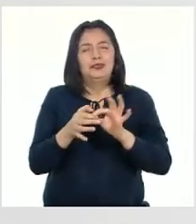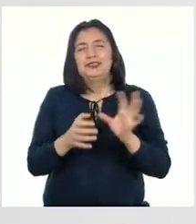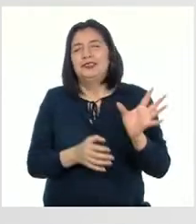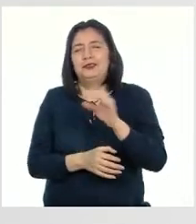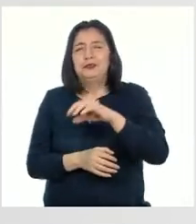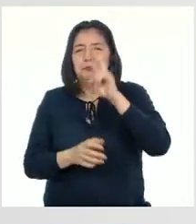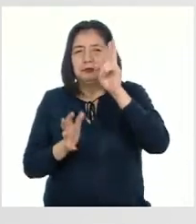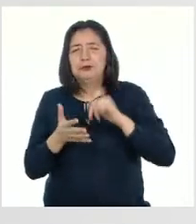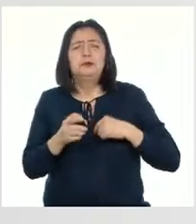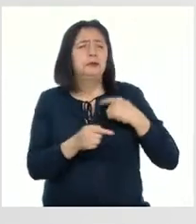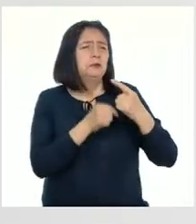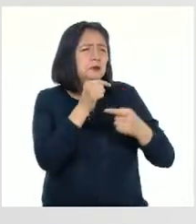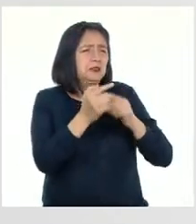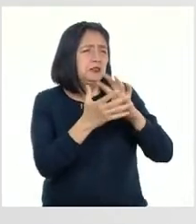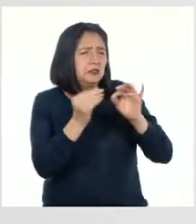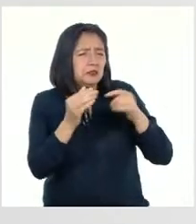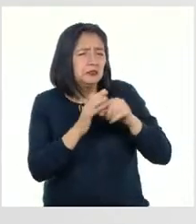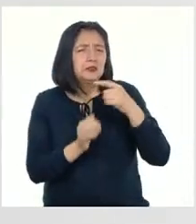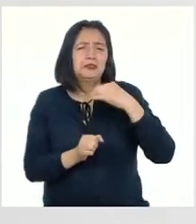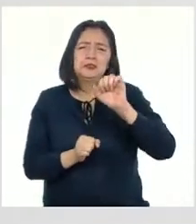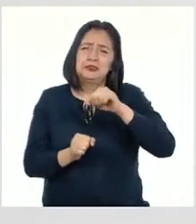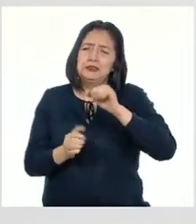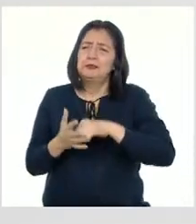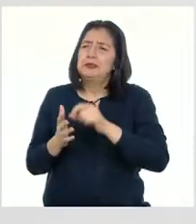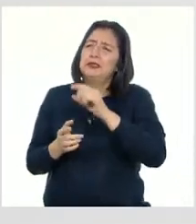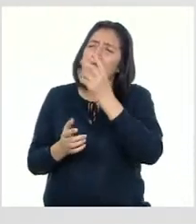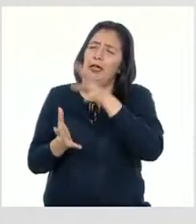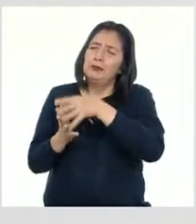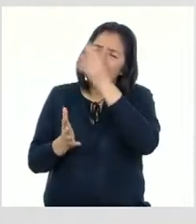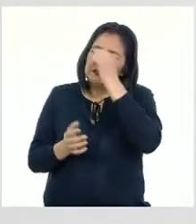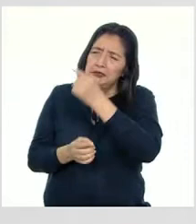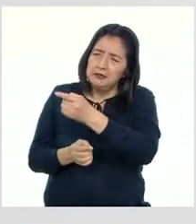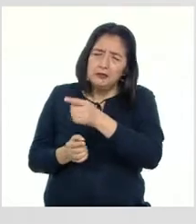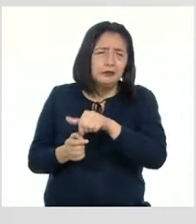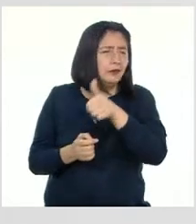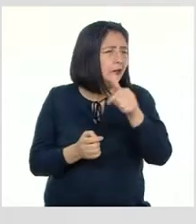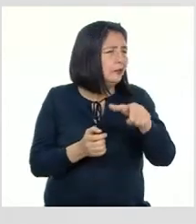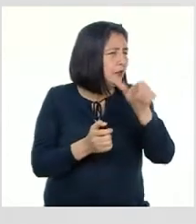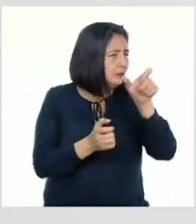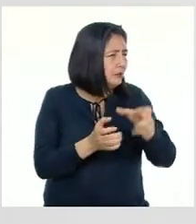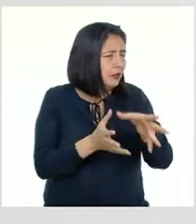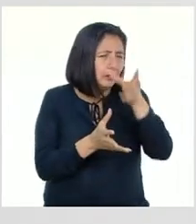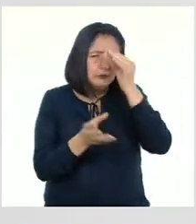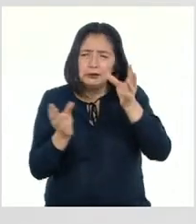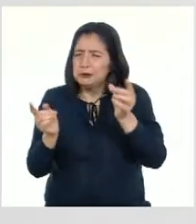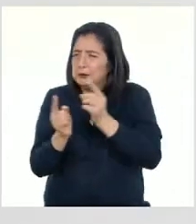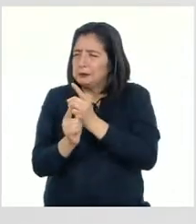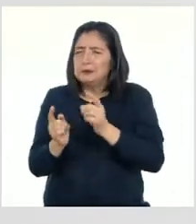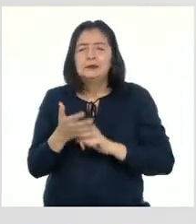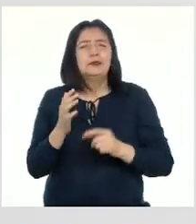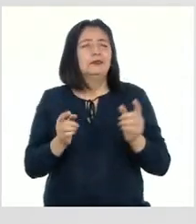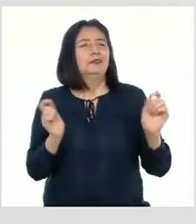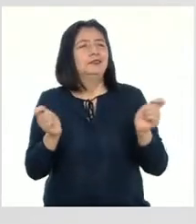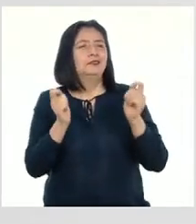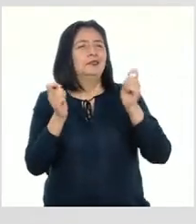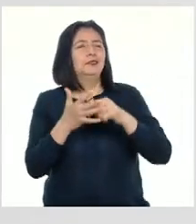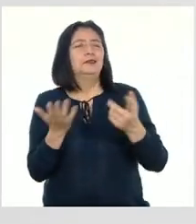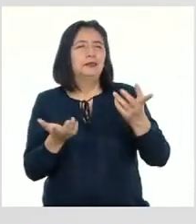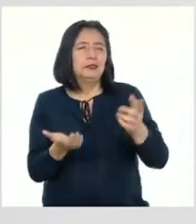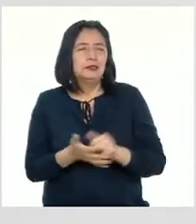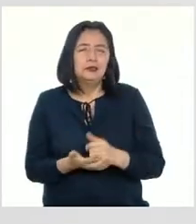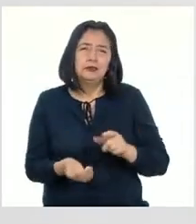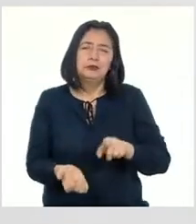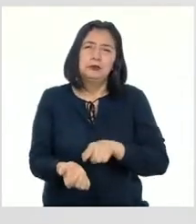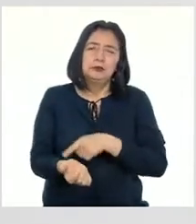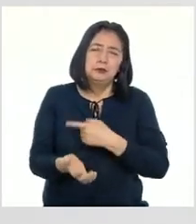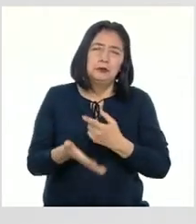nos cuentan historias para aprender unos de otros Por eso hoy aprenderemos mucho sobre estos festejos que combinan costumbres